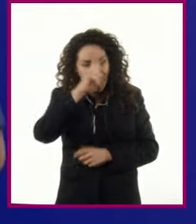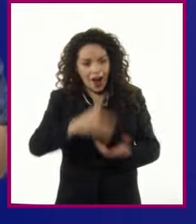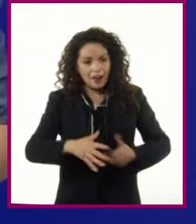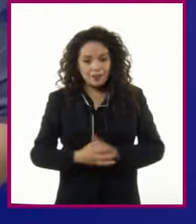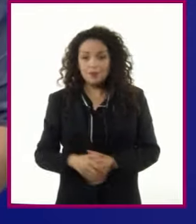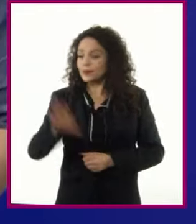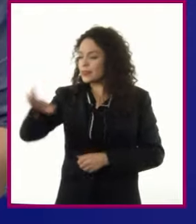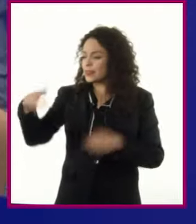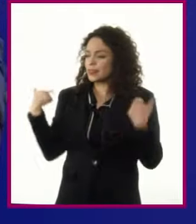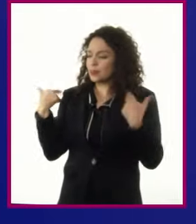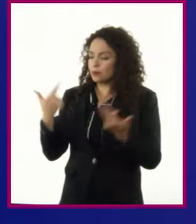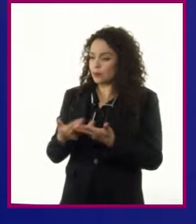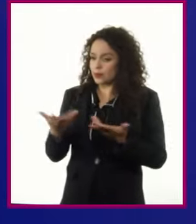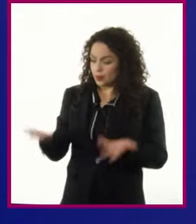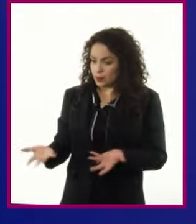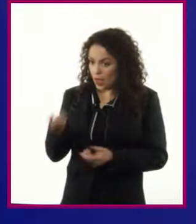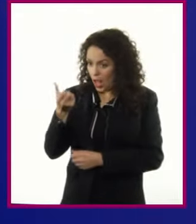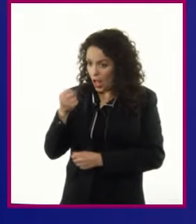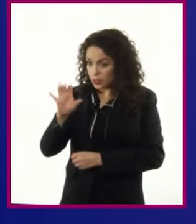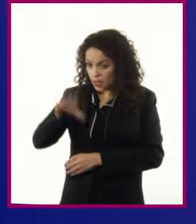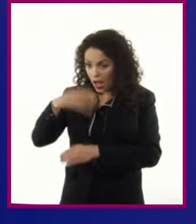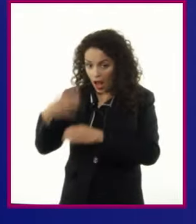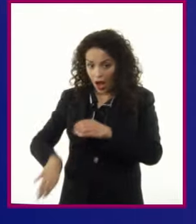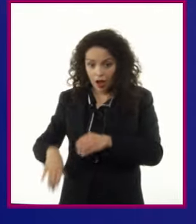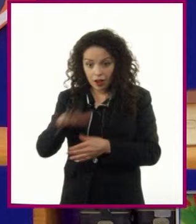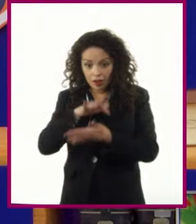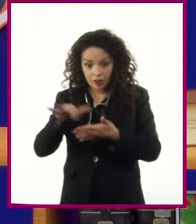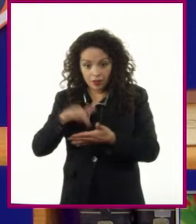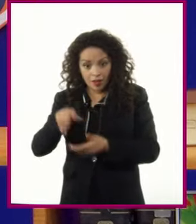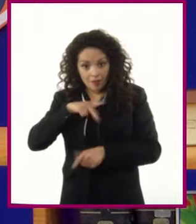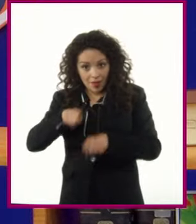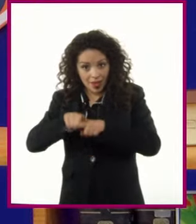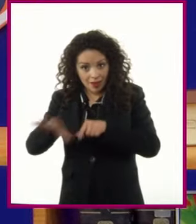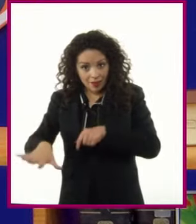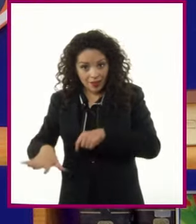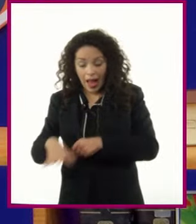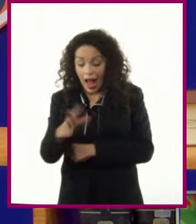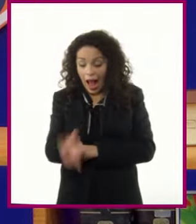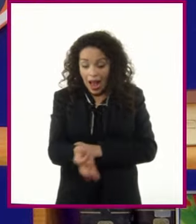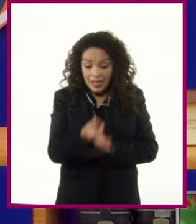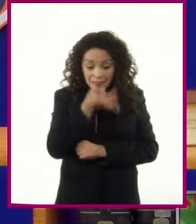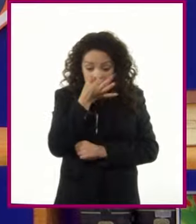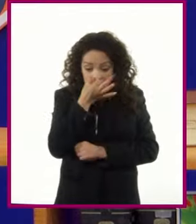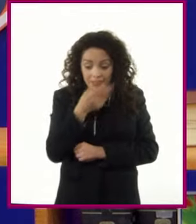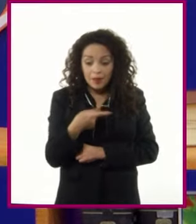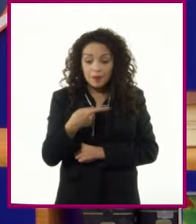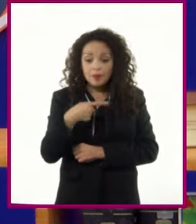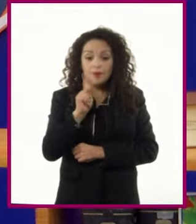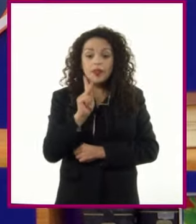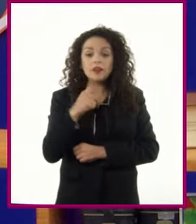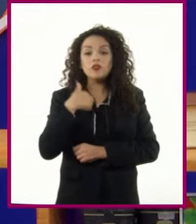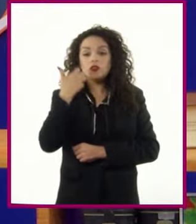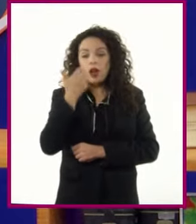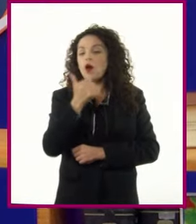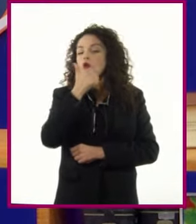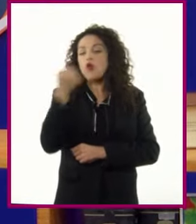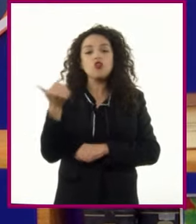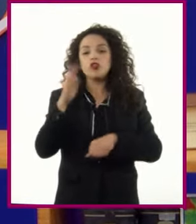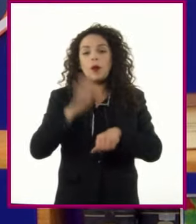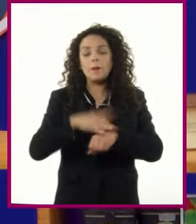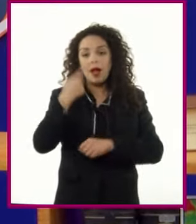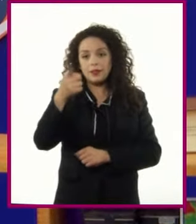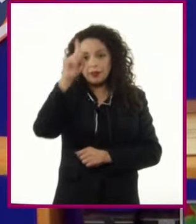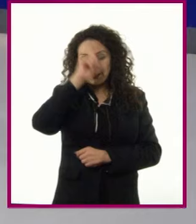¿entonces así quedaría terminado el texto de mi hermana? Ya casi Pero aún quisiera sugerir un paso